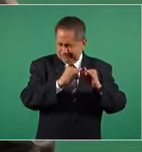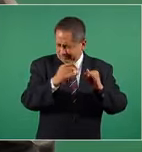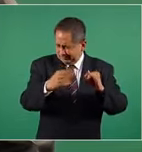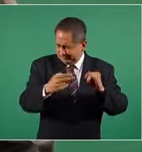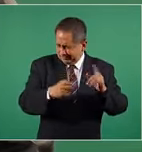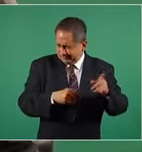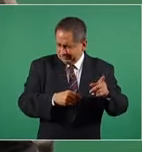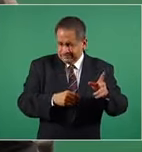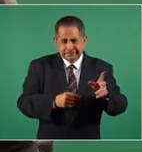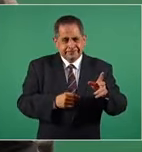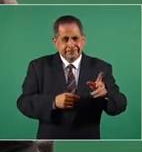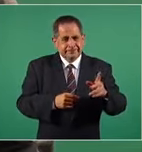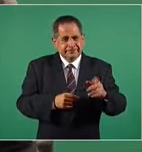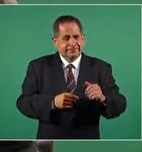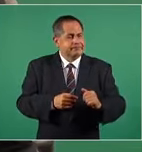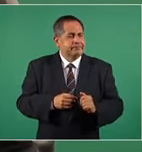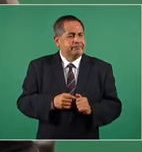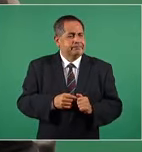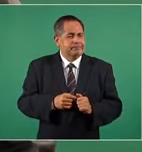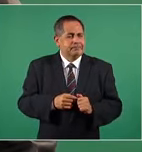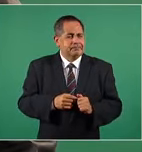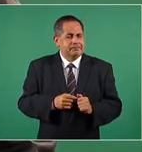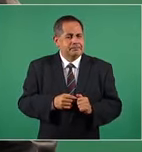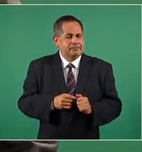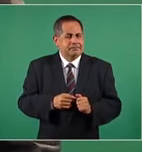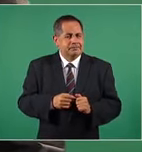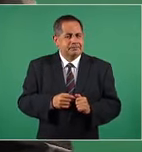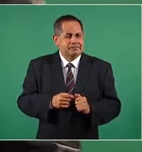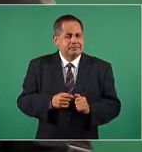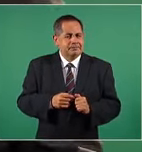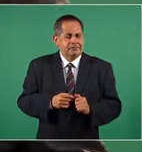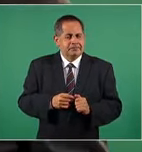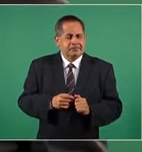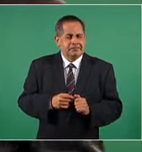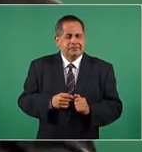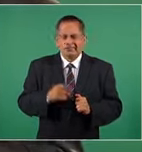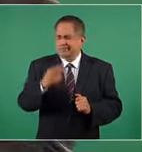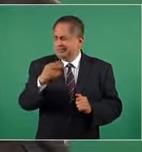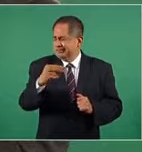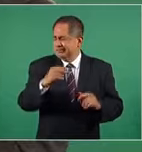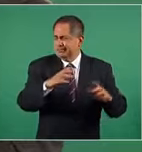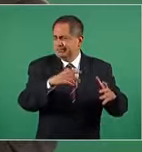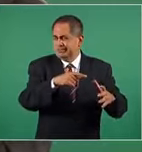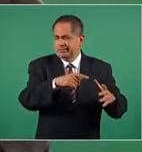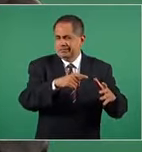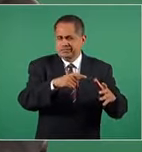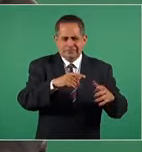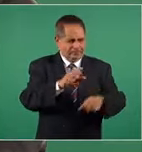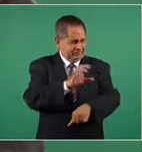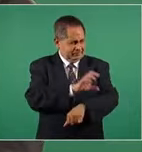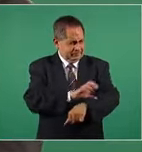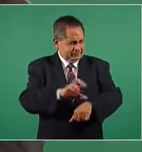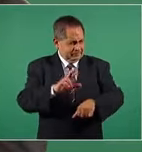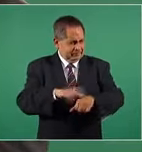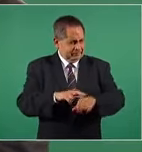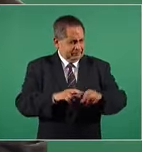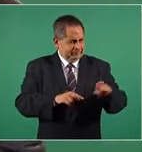la Coordinación